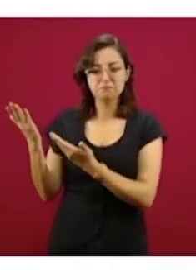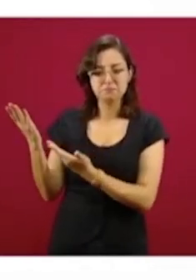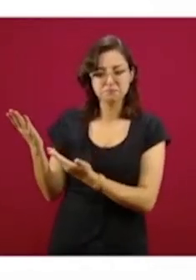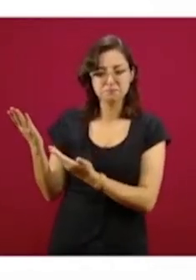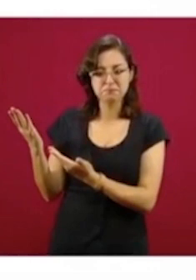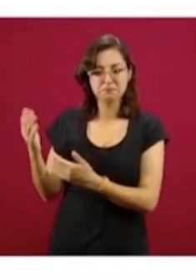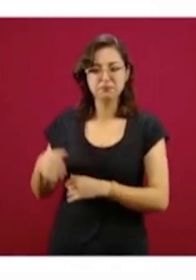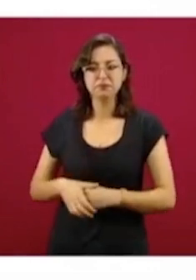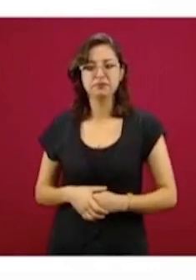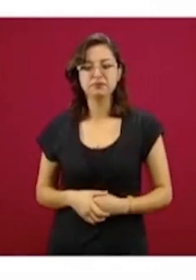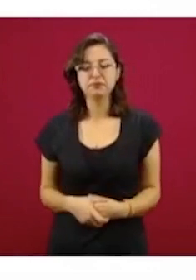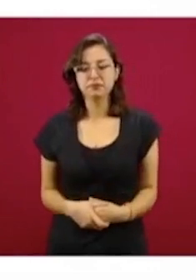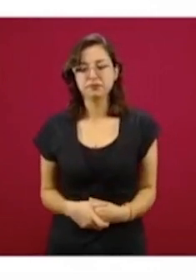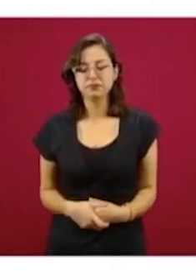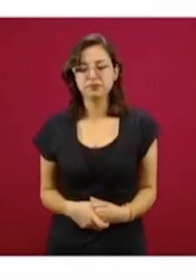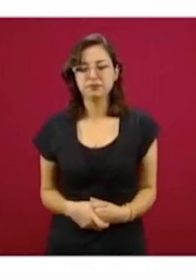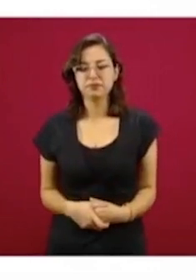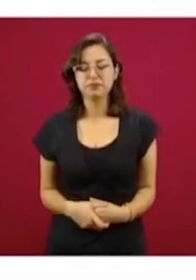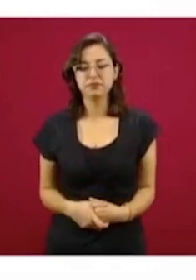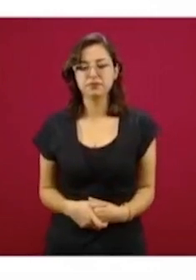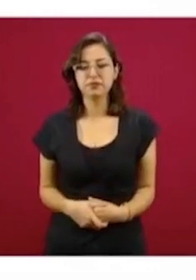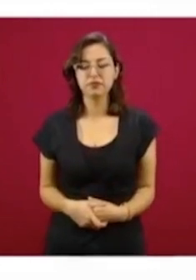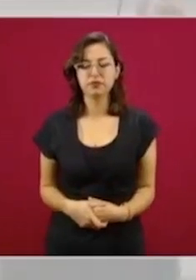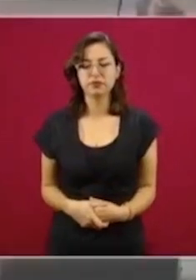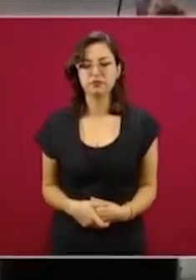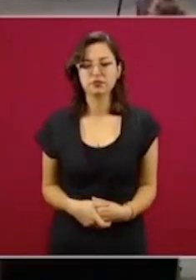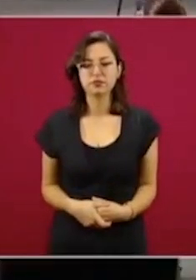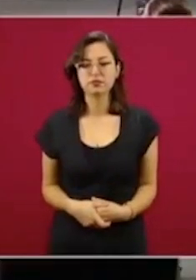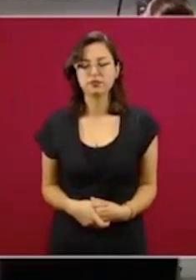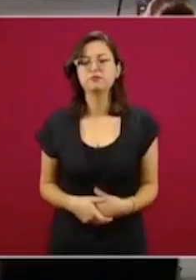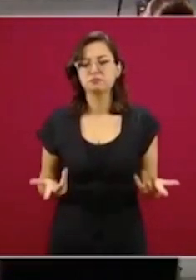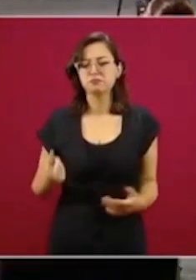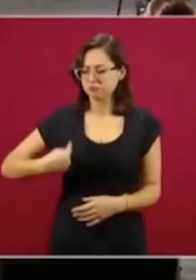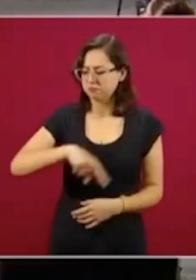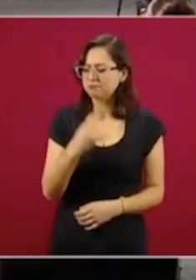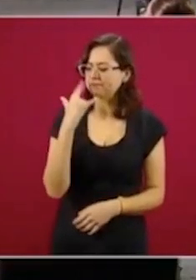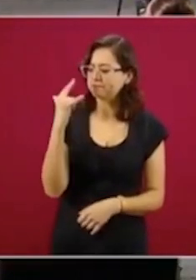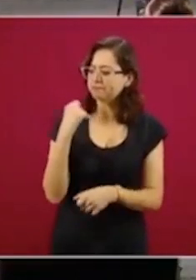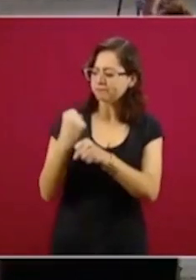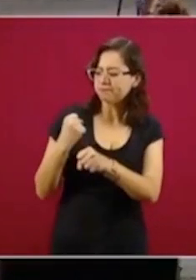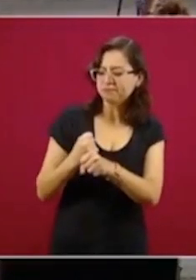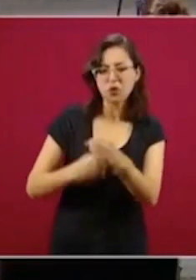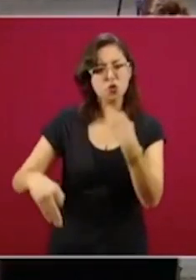Así vamos a actuar en todo y